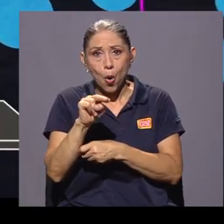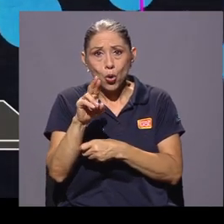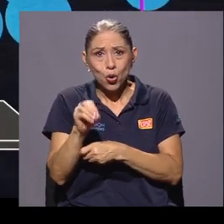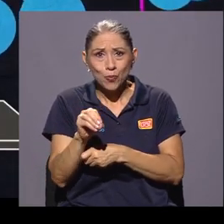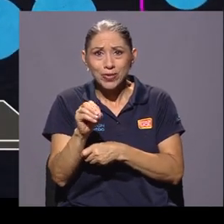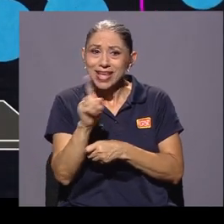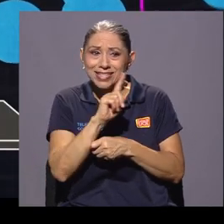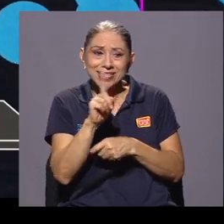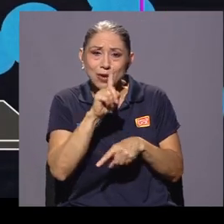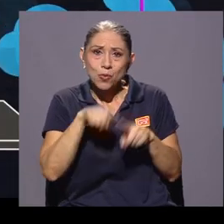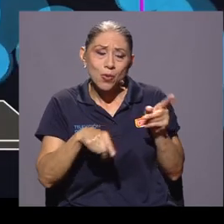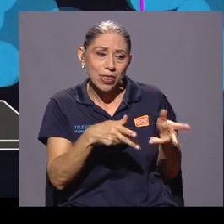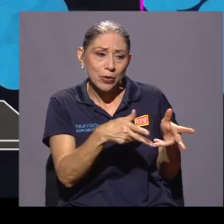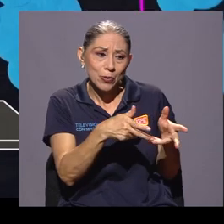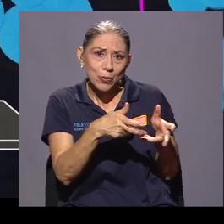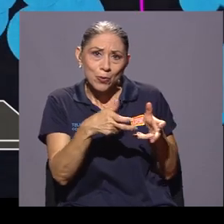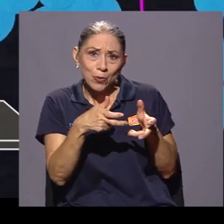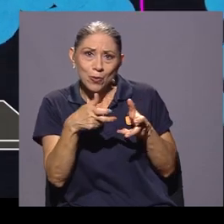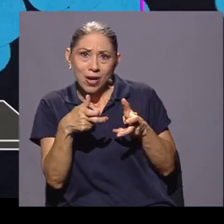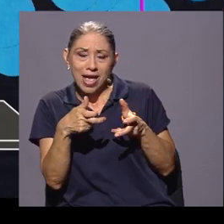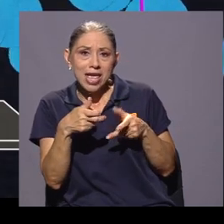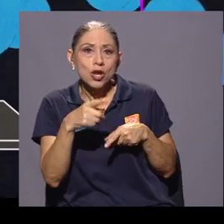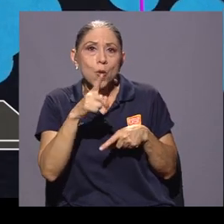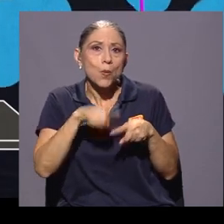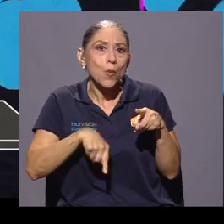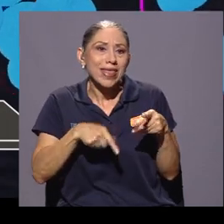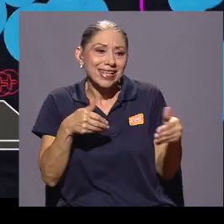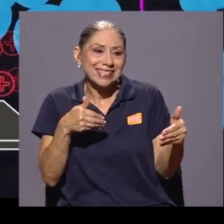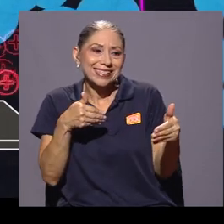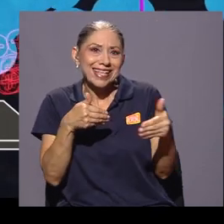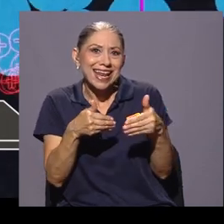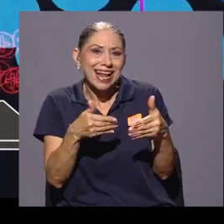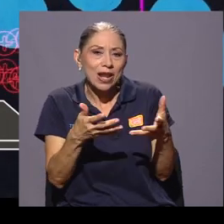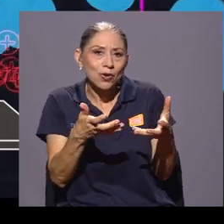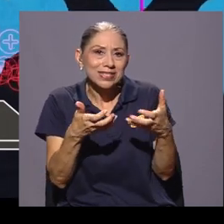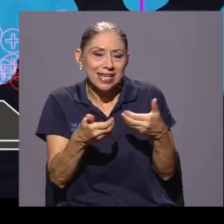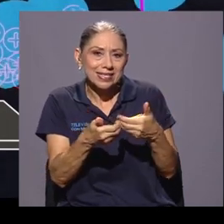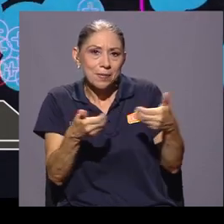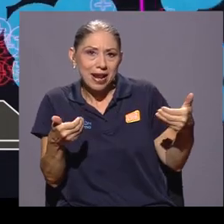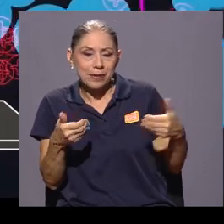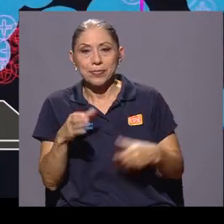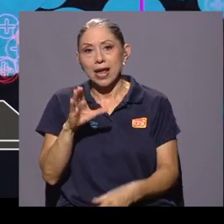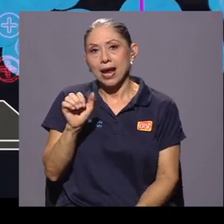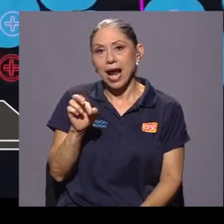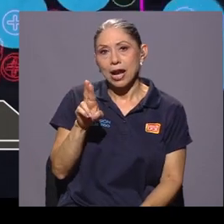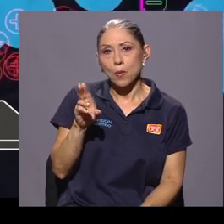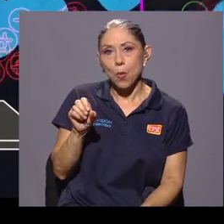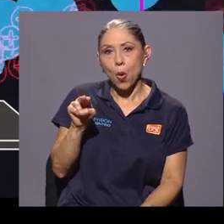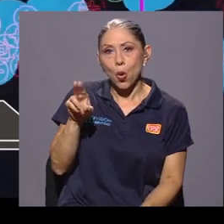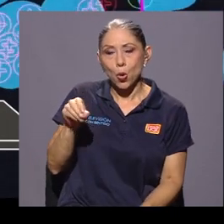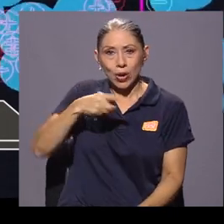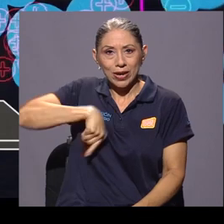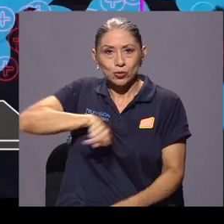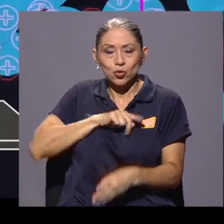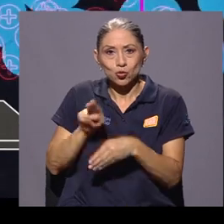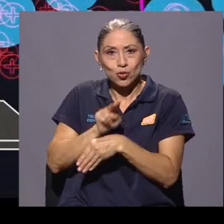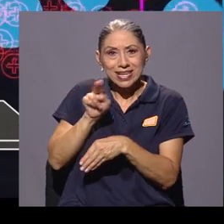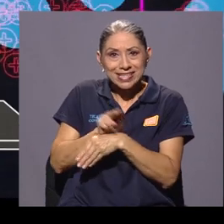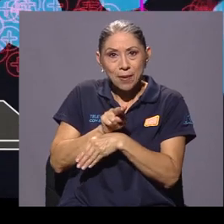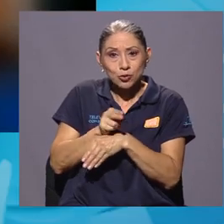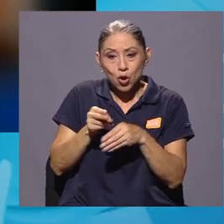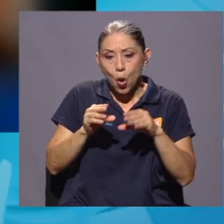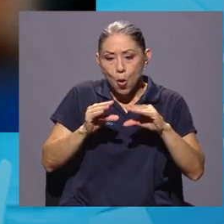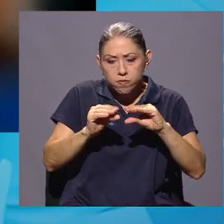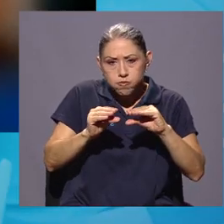capacidad de atraer y mantener cerca de su superficie los elementos que se desean separar. El carbono que utilizamos es un material que es